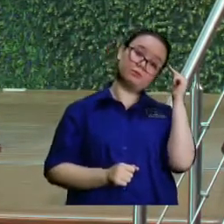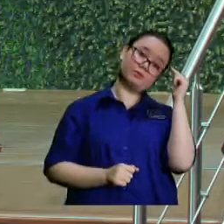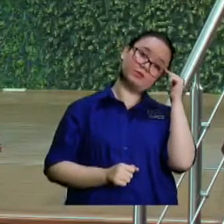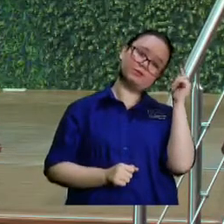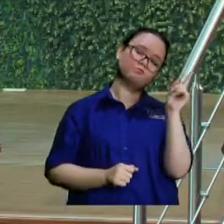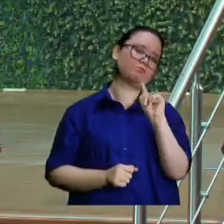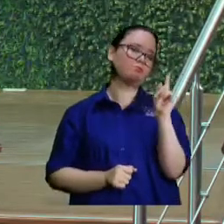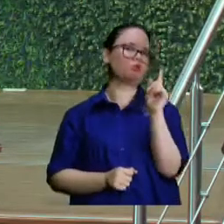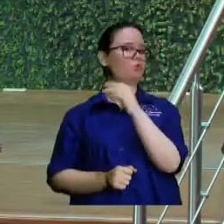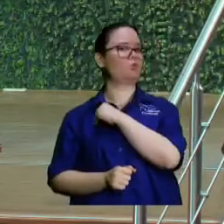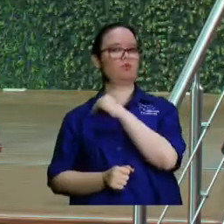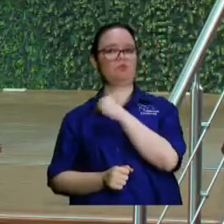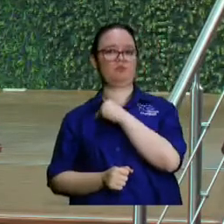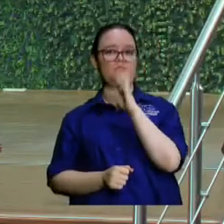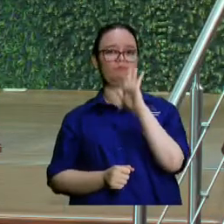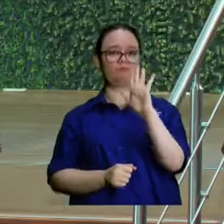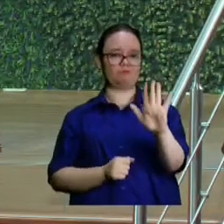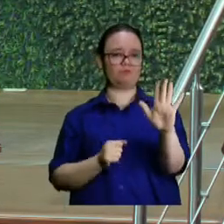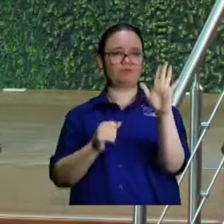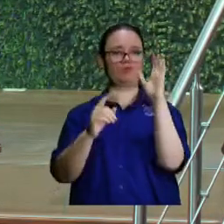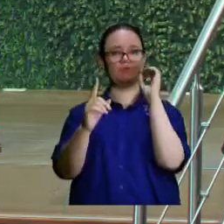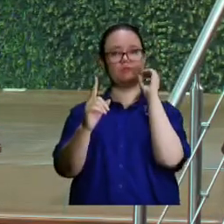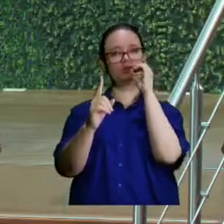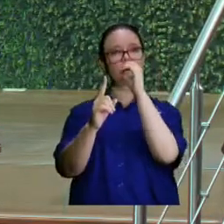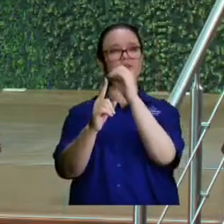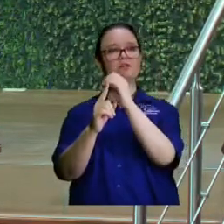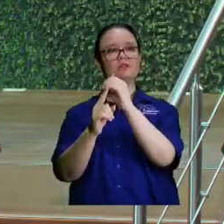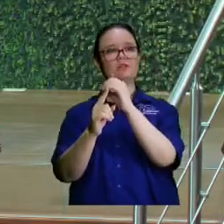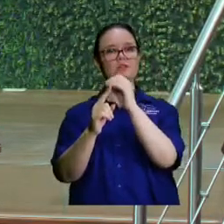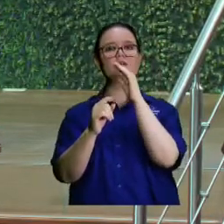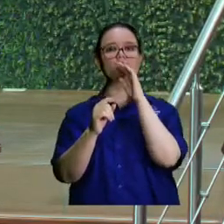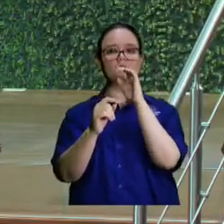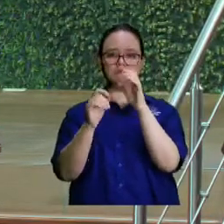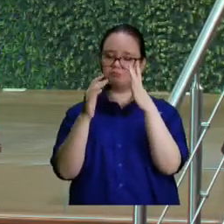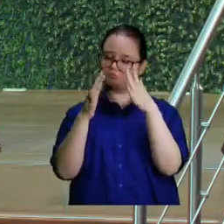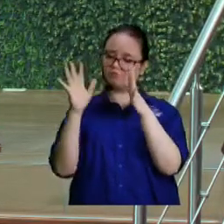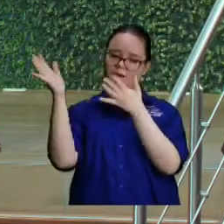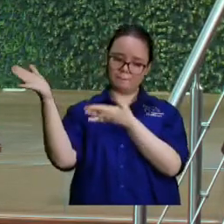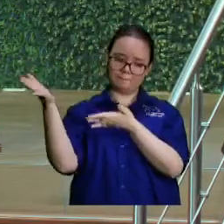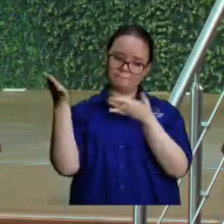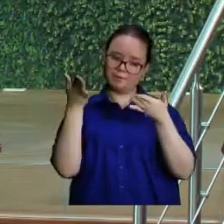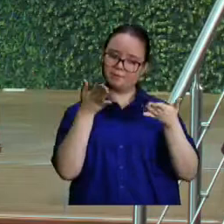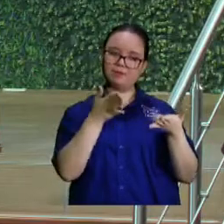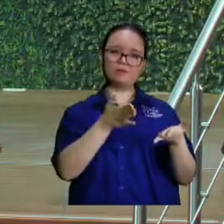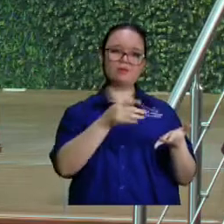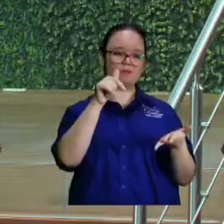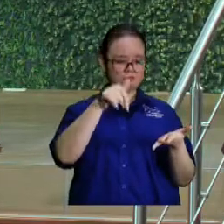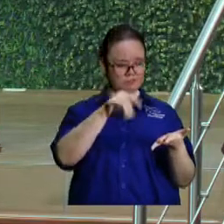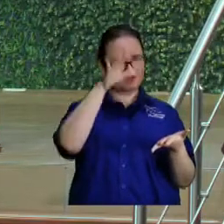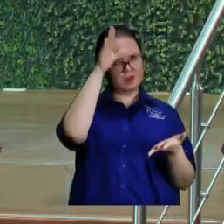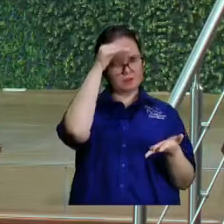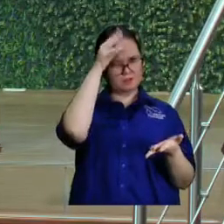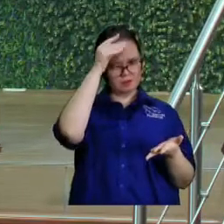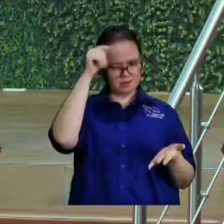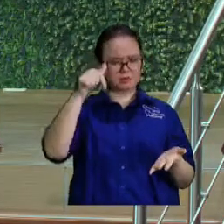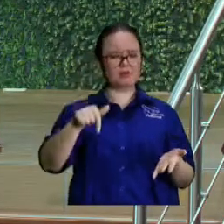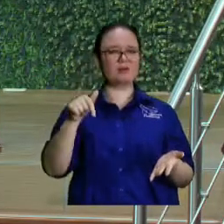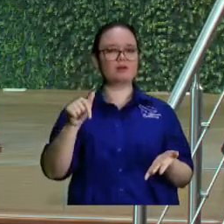ser novia es bienvenido a oír los mensajes es bienvenido pero